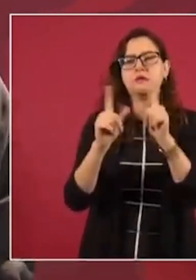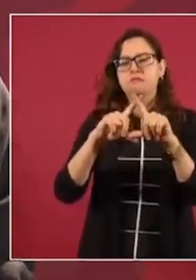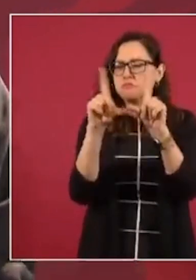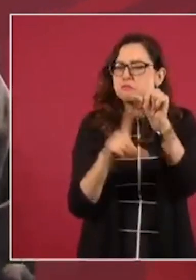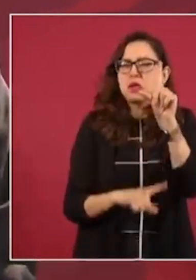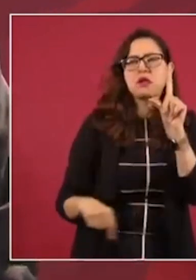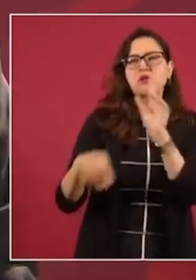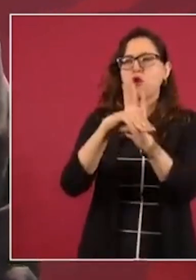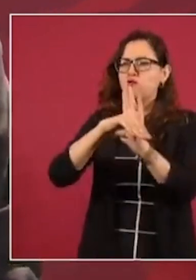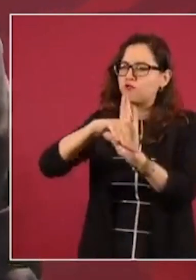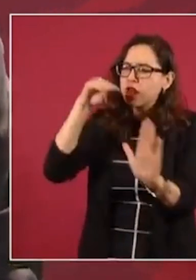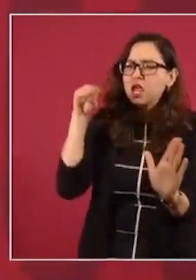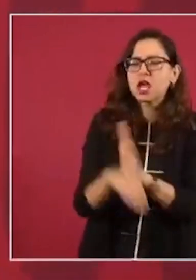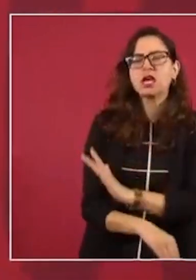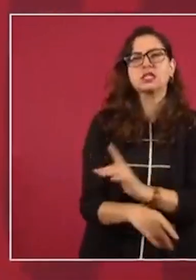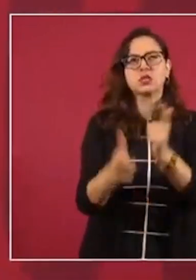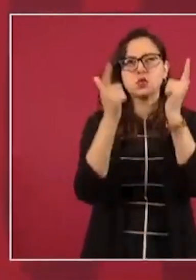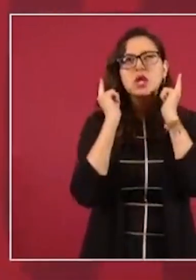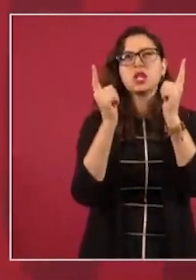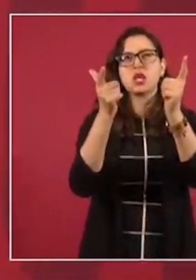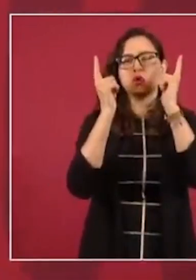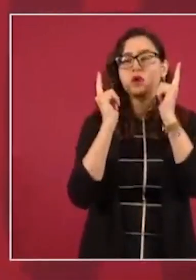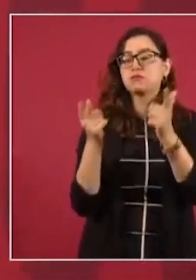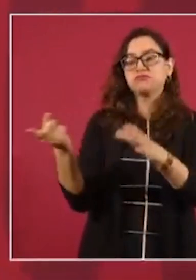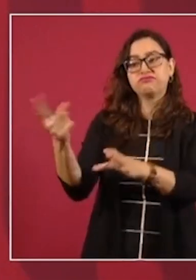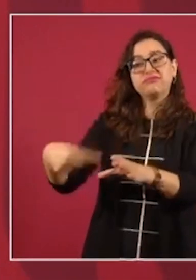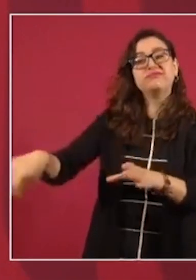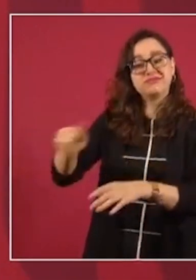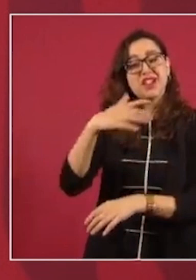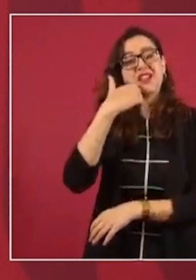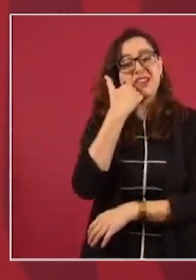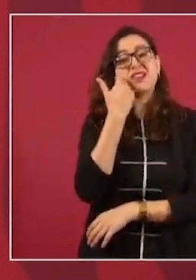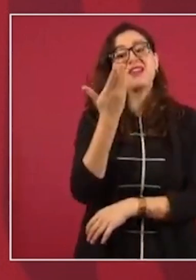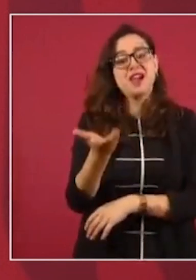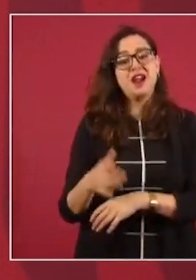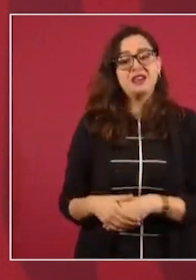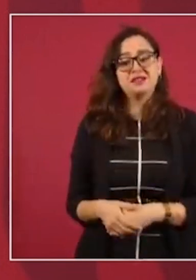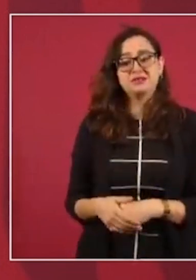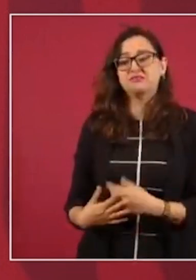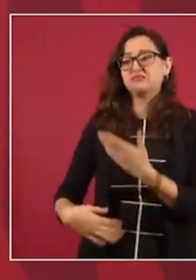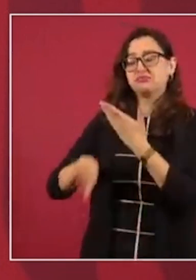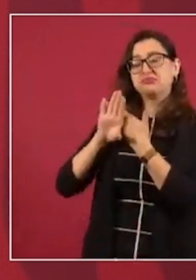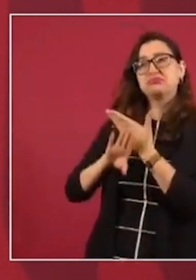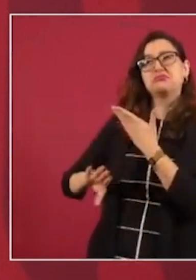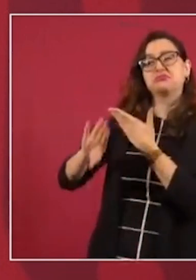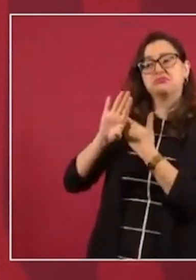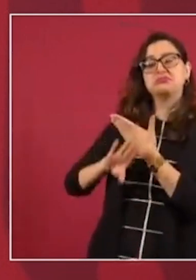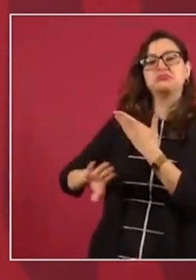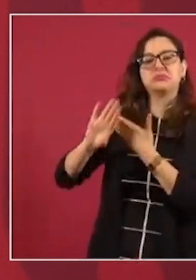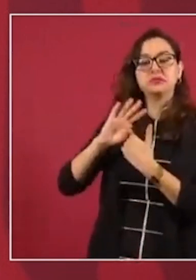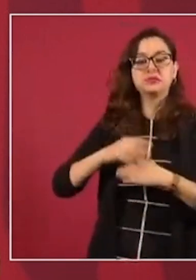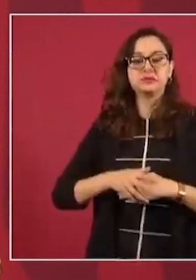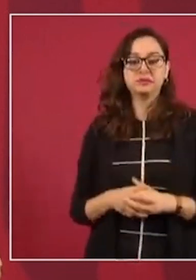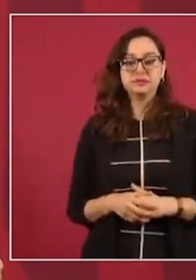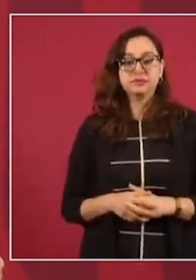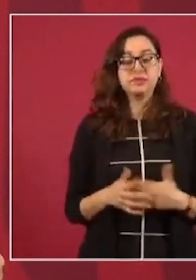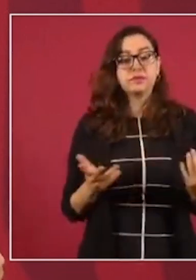apostaron a eso durante el gobierno del presidente